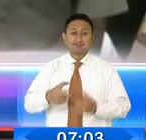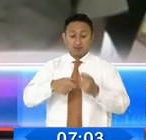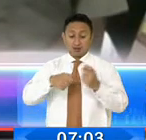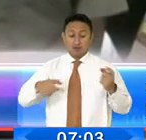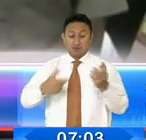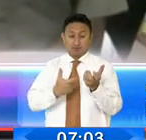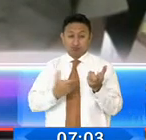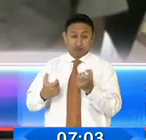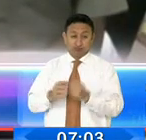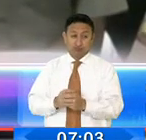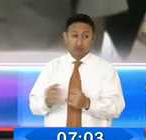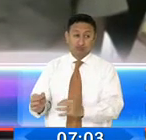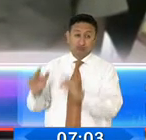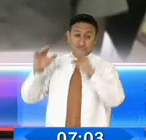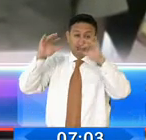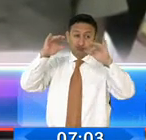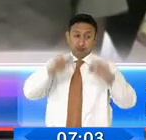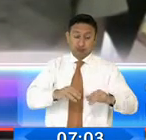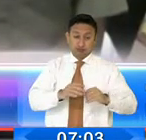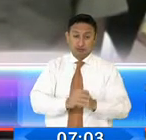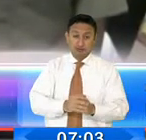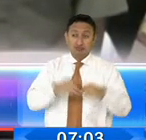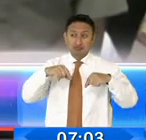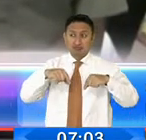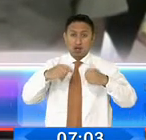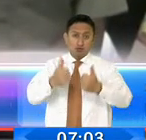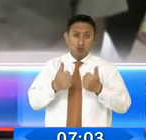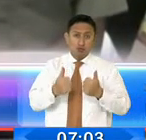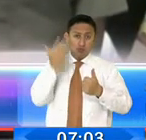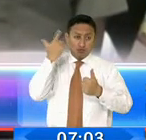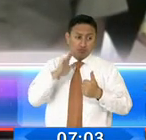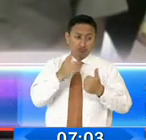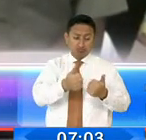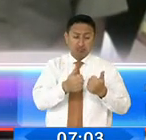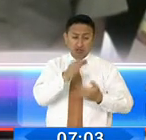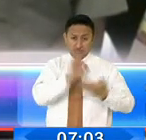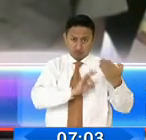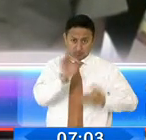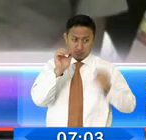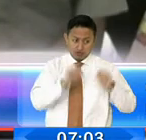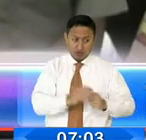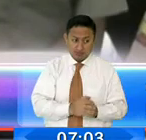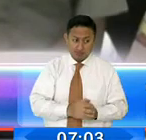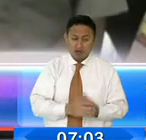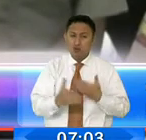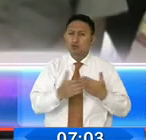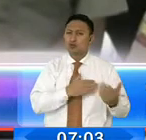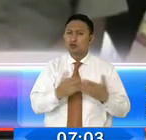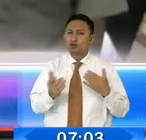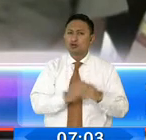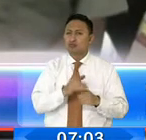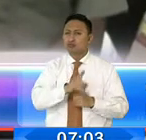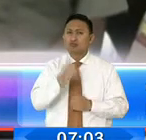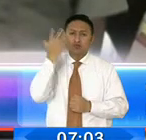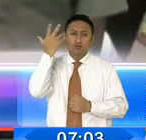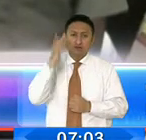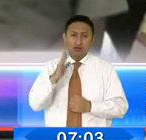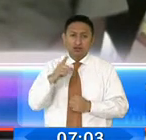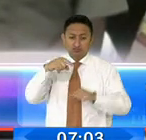gases lacrimógenos en condiciones de buen estado de conservación, independientemente a la fecha de